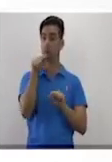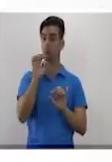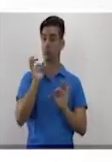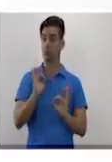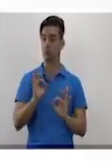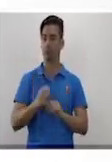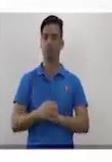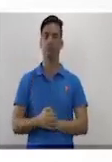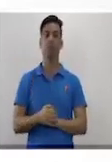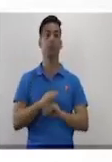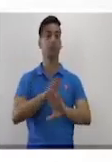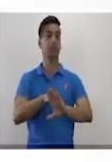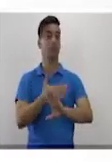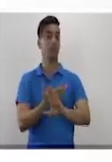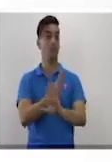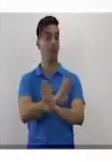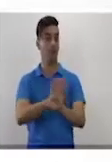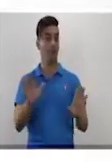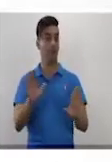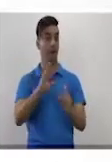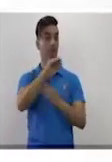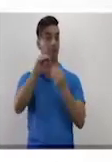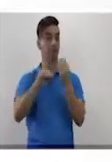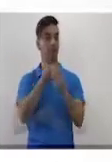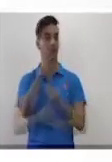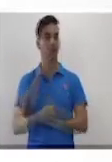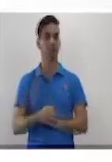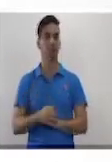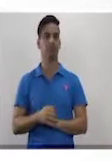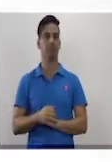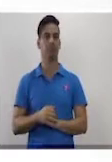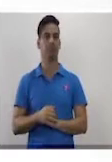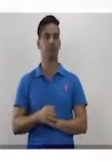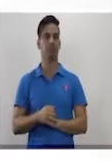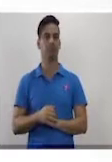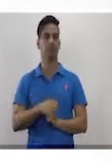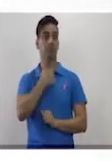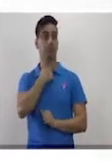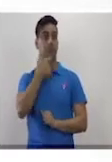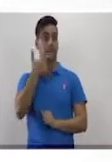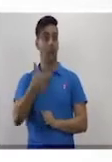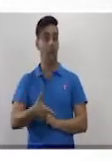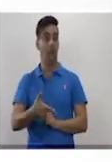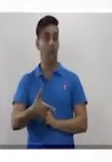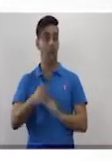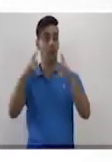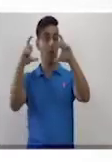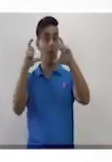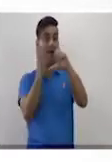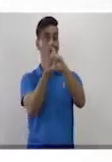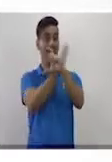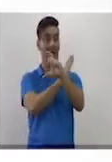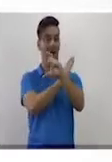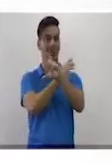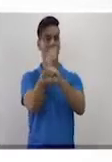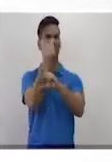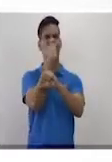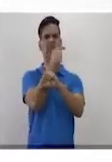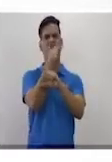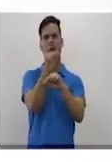ustedes sustituyen, eliminan los paréntesis. Si delante del paréntesis hay un signo negativo,